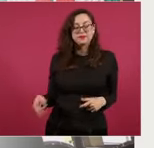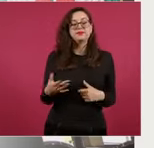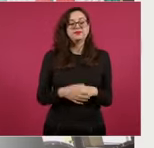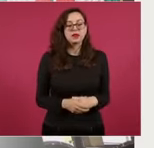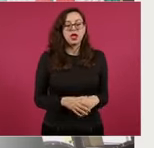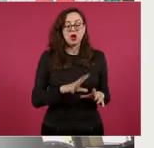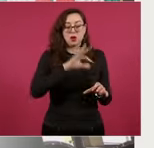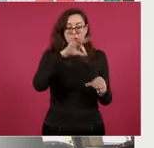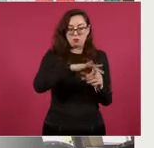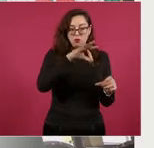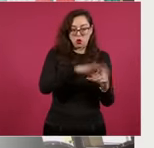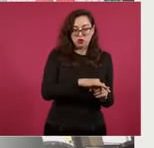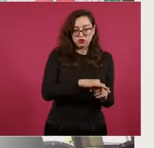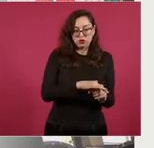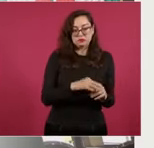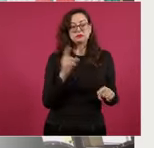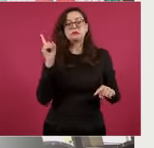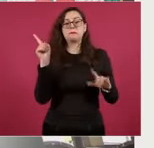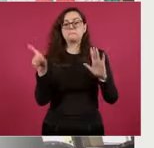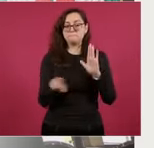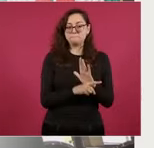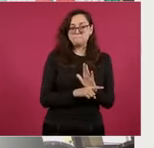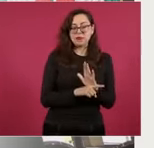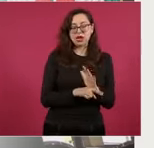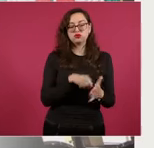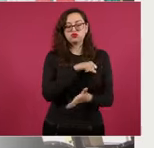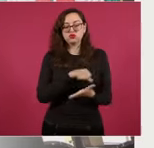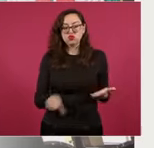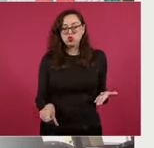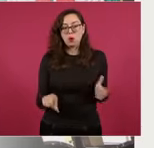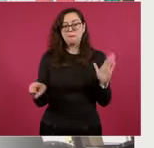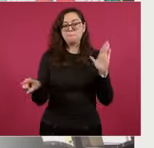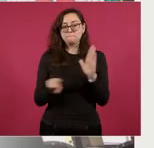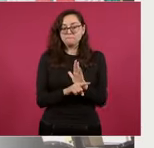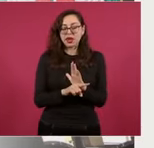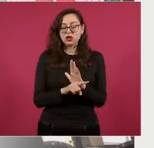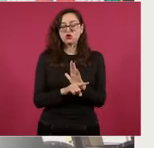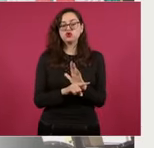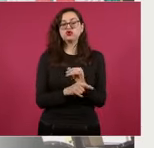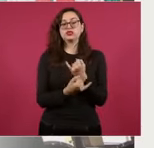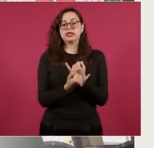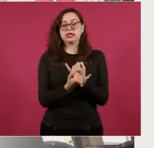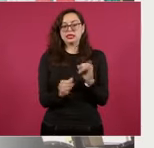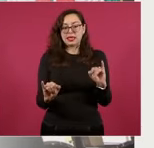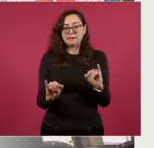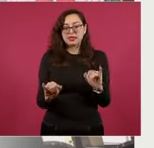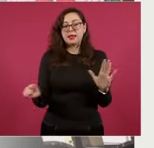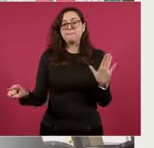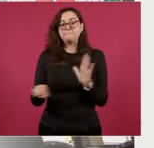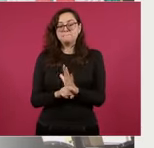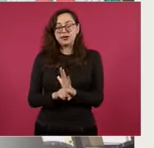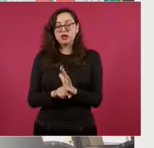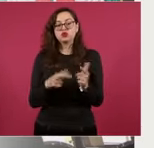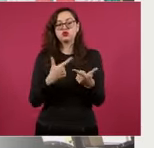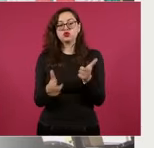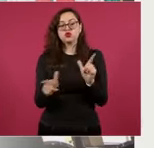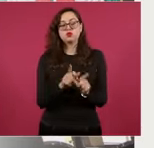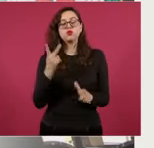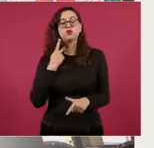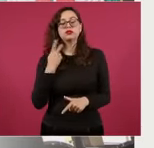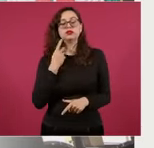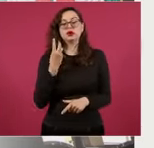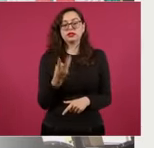registro, los votos por independientes o partidos con menos del 3% y te da la